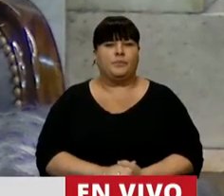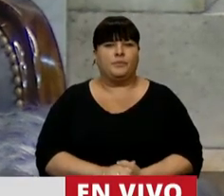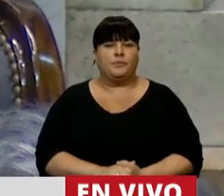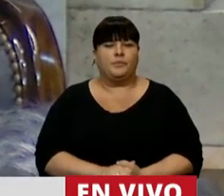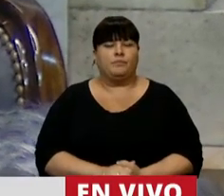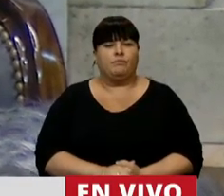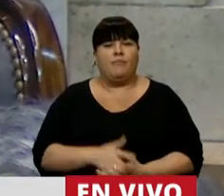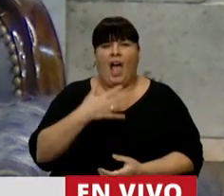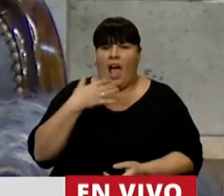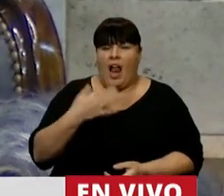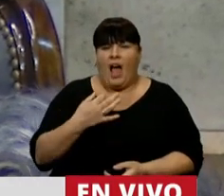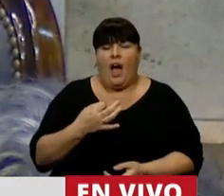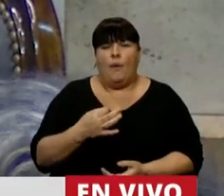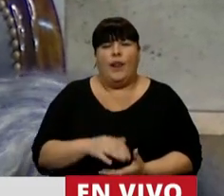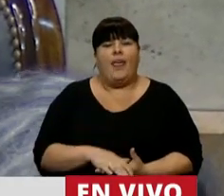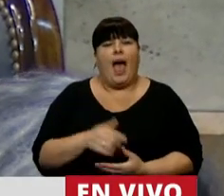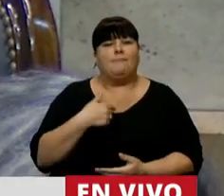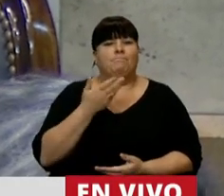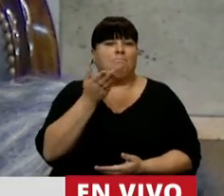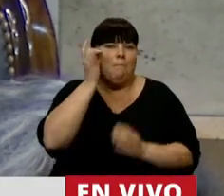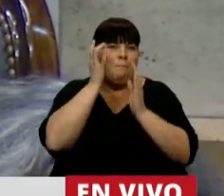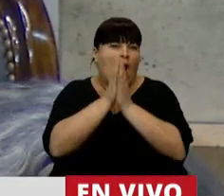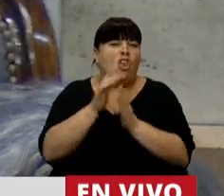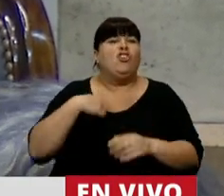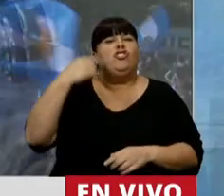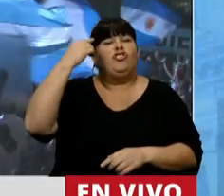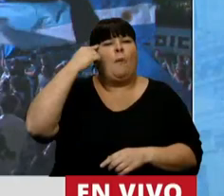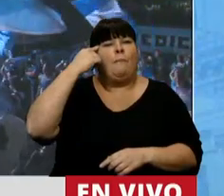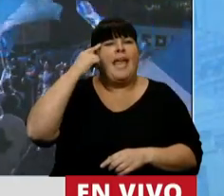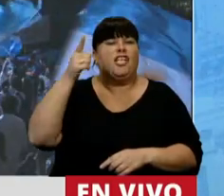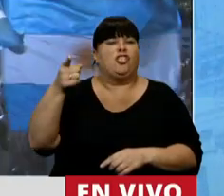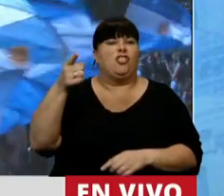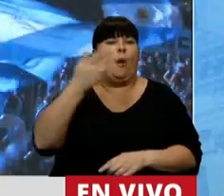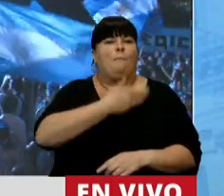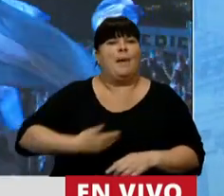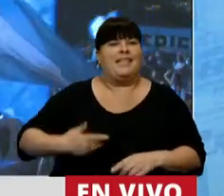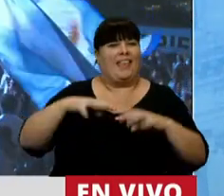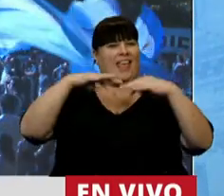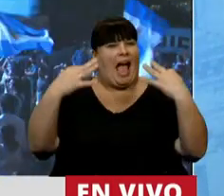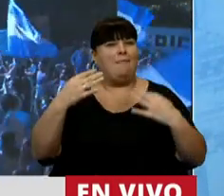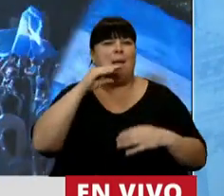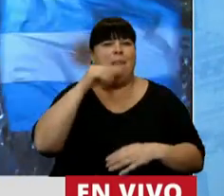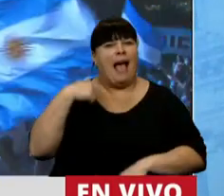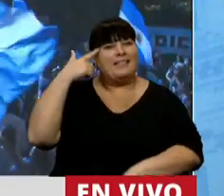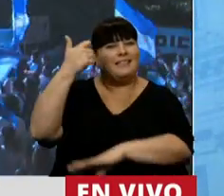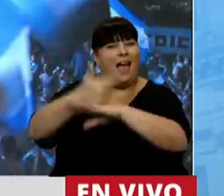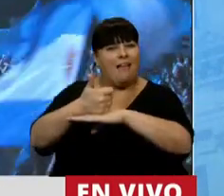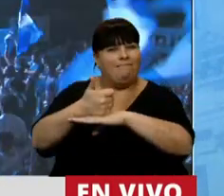En realidad, quiero pedirle disculpas, pensé que iba a estar el presidente de la Cámara, Sergio Massa.